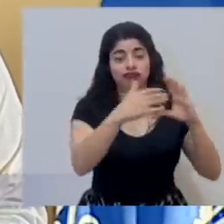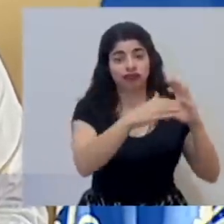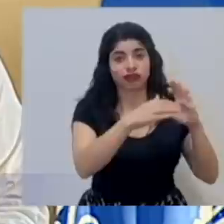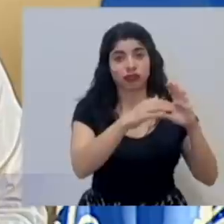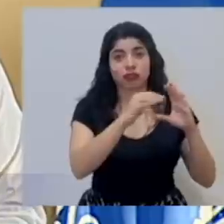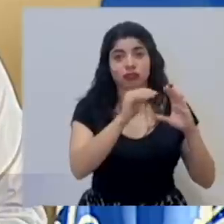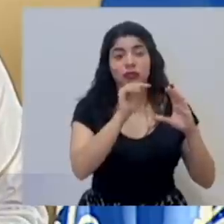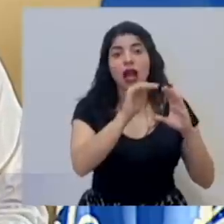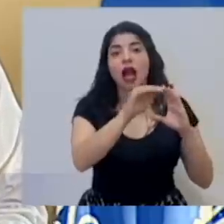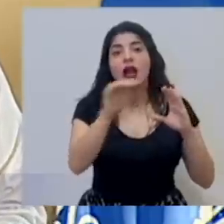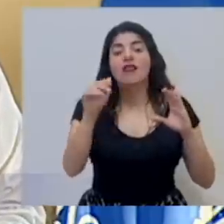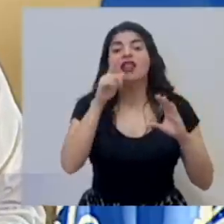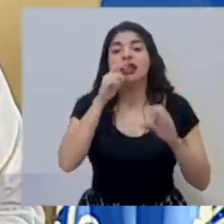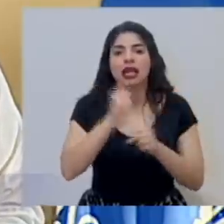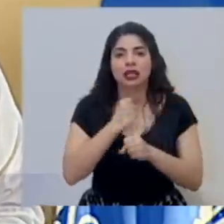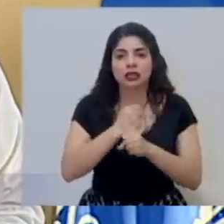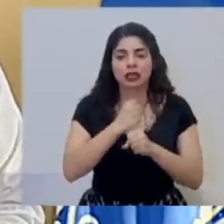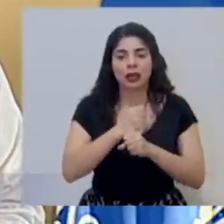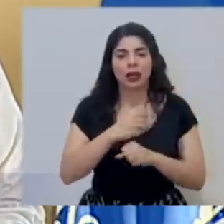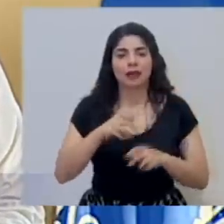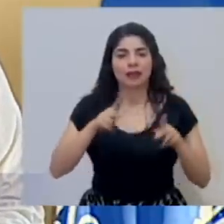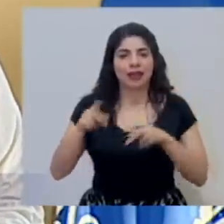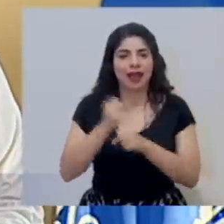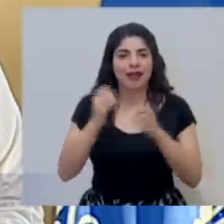notificadas por personal de la caja.